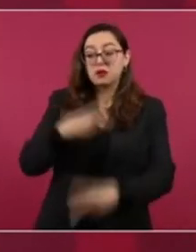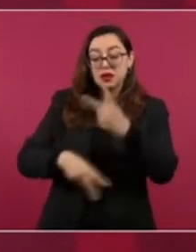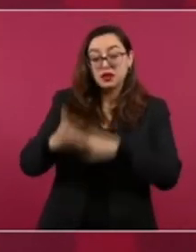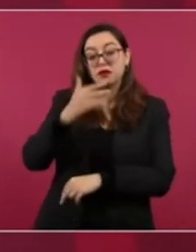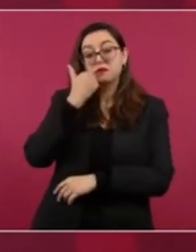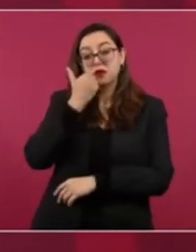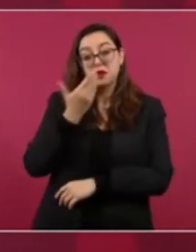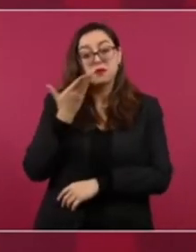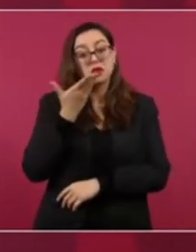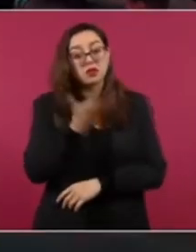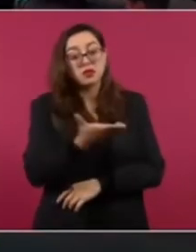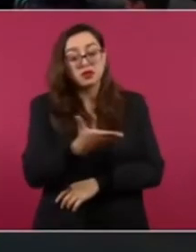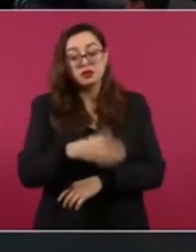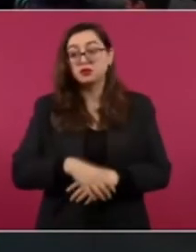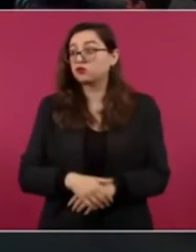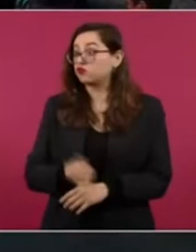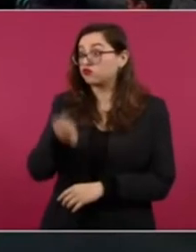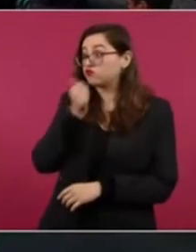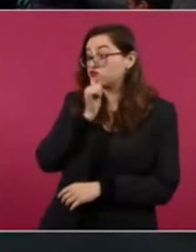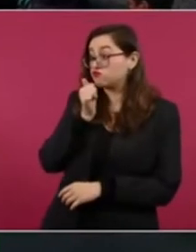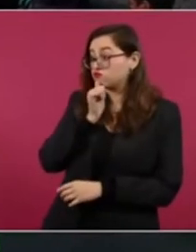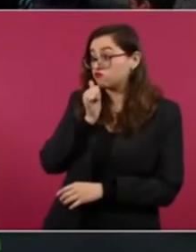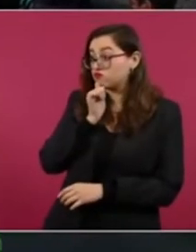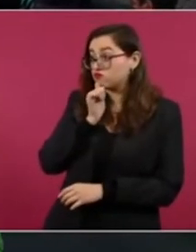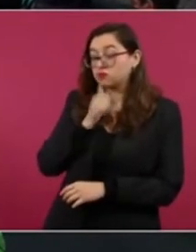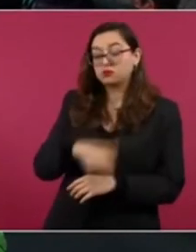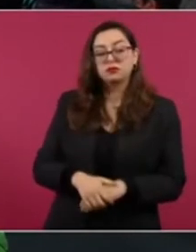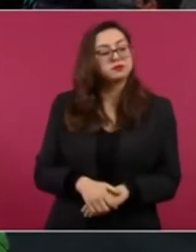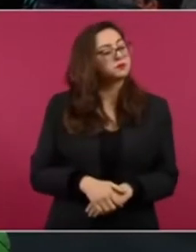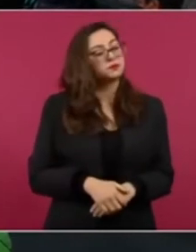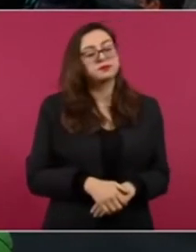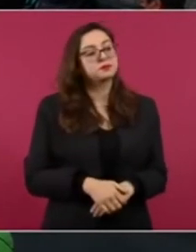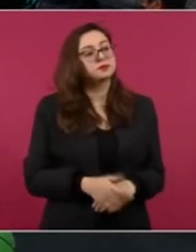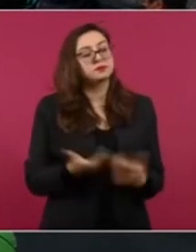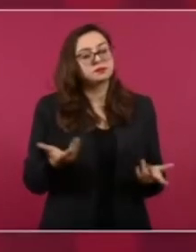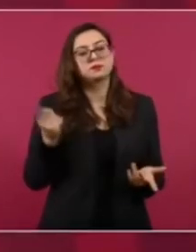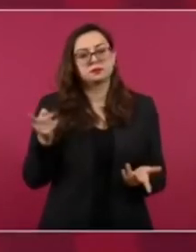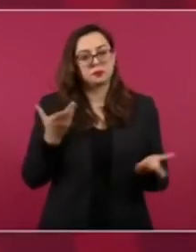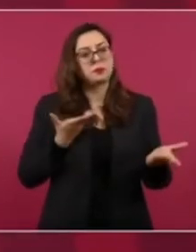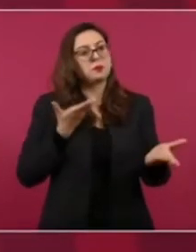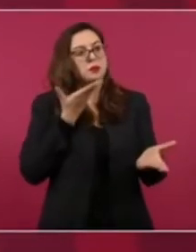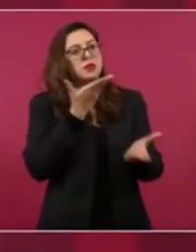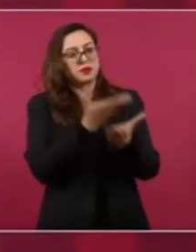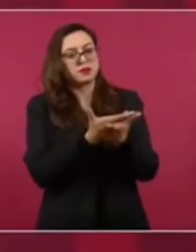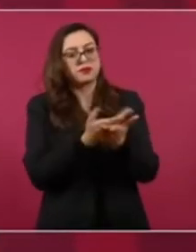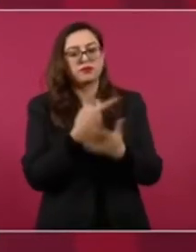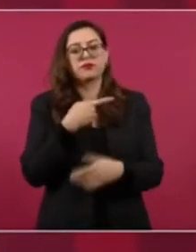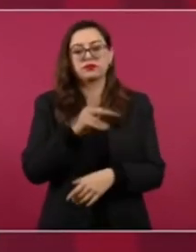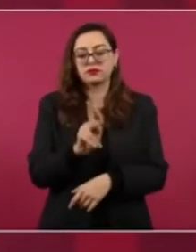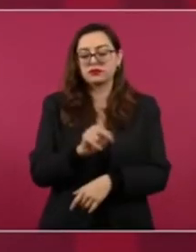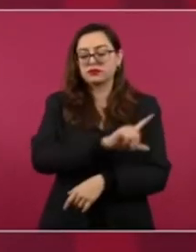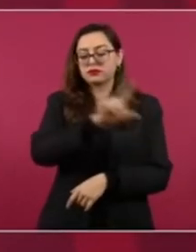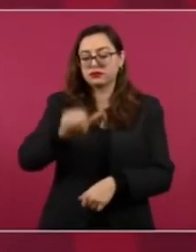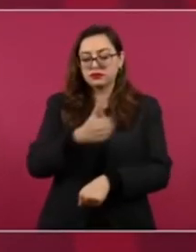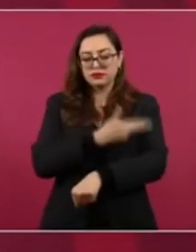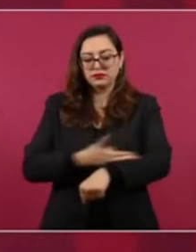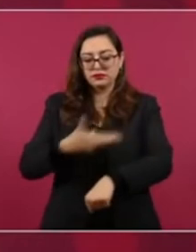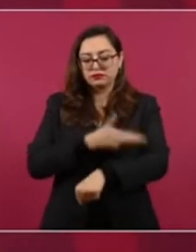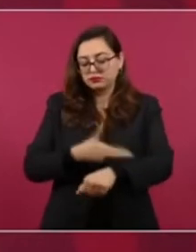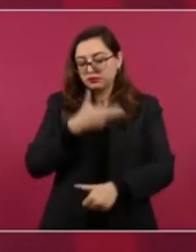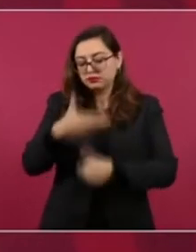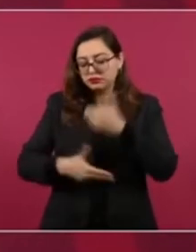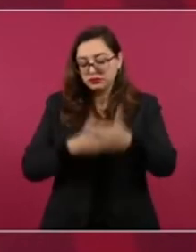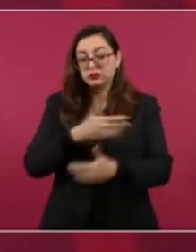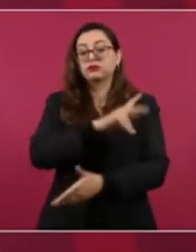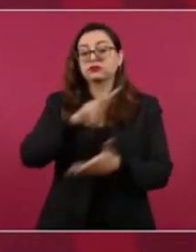¿Todavía no se confirmó por parte de él a las autoridades mexicanas? Se hizo una solicitud, pero se lleva a cabo un proceso, se le tiene que